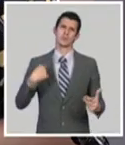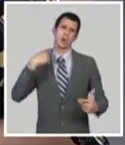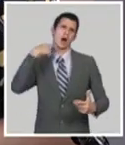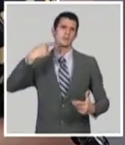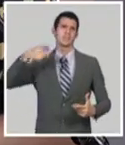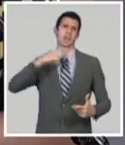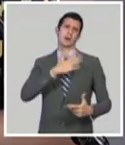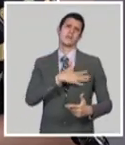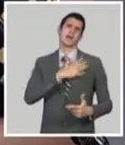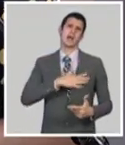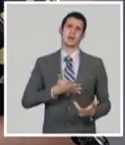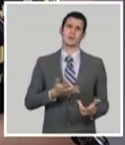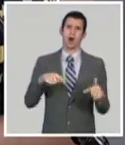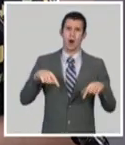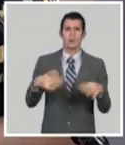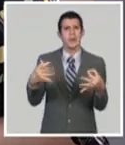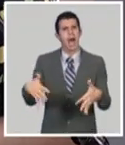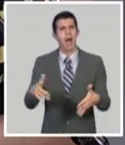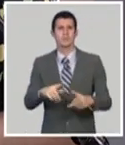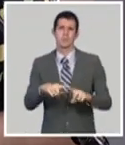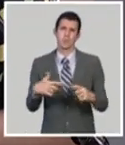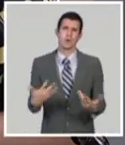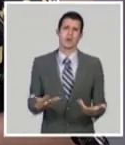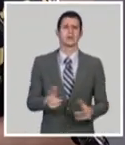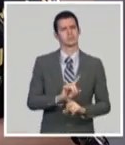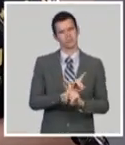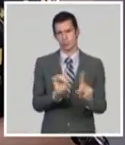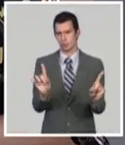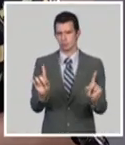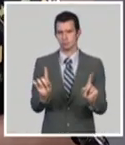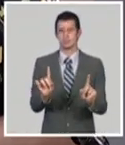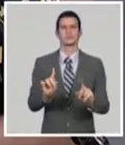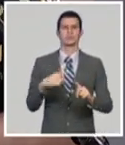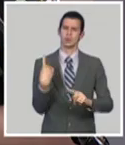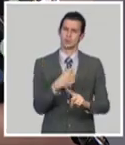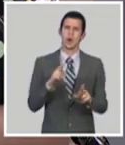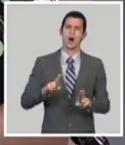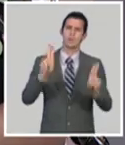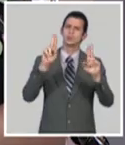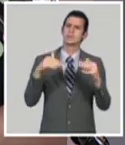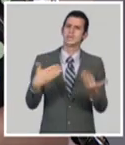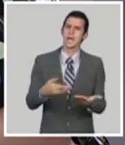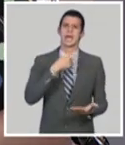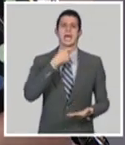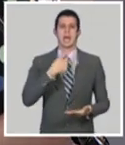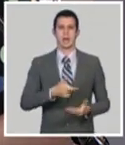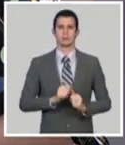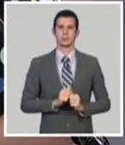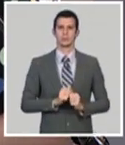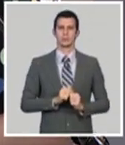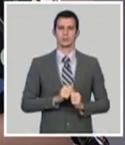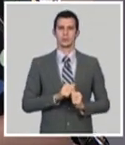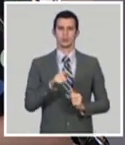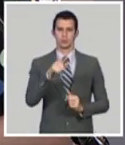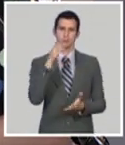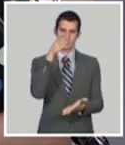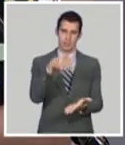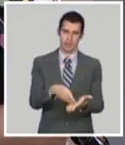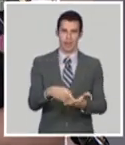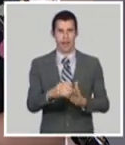principio también donde se tiene en cuenta no solo la sensibilidad, sino también la